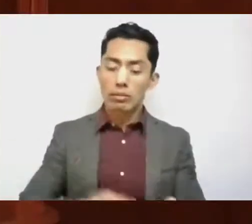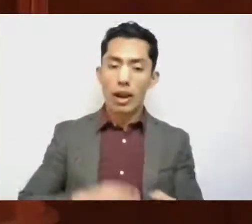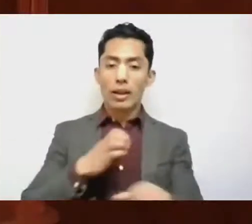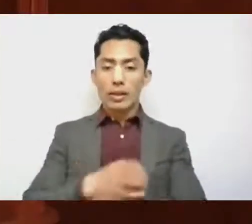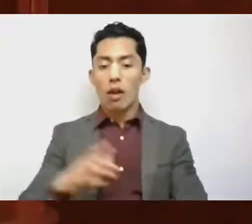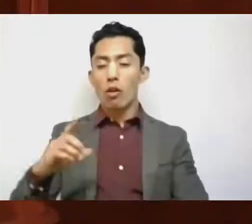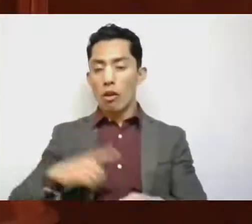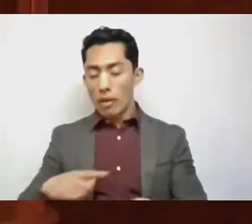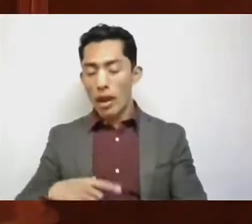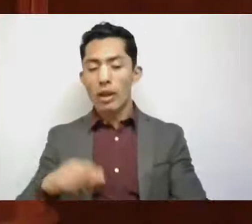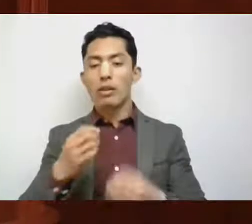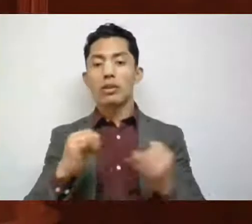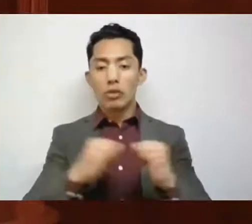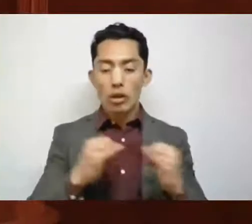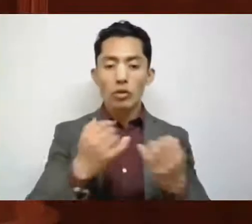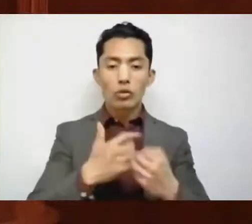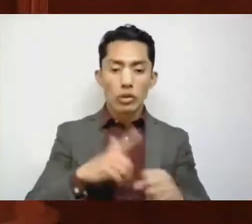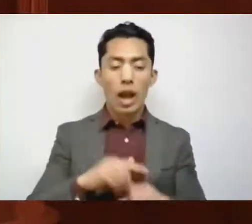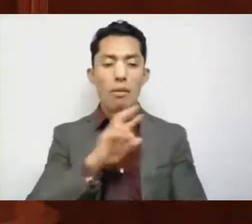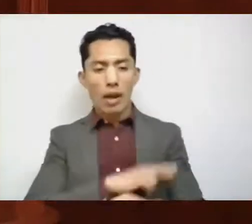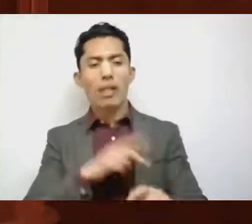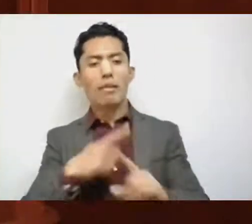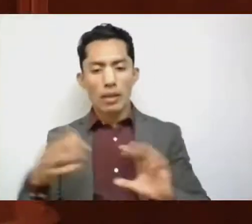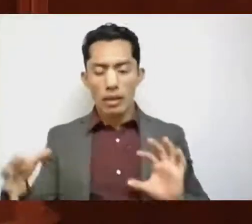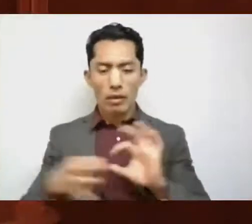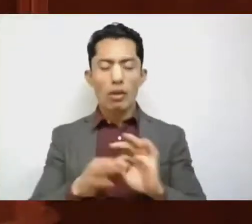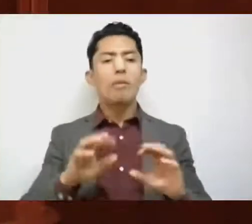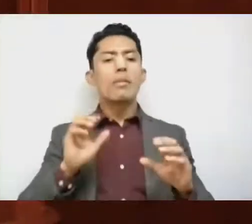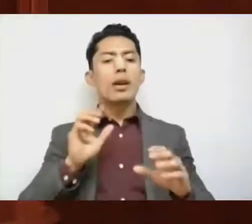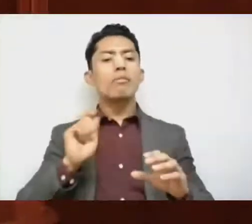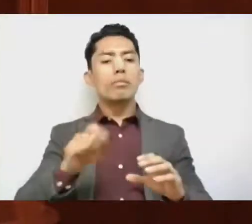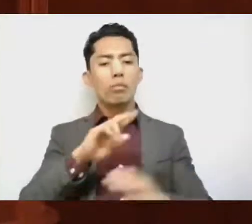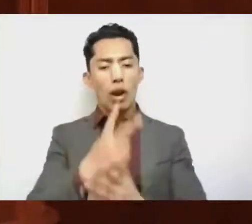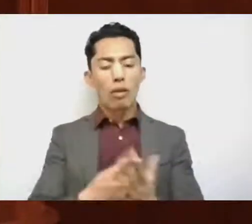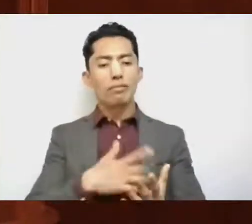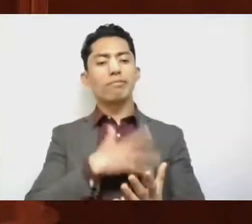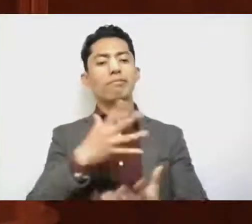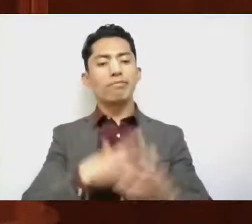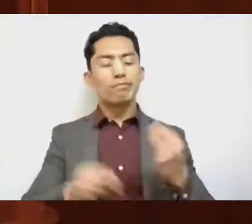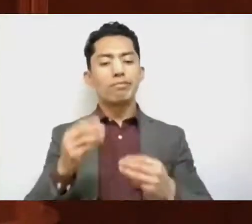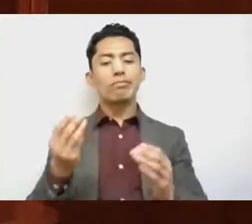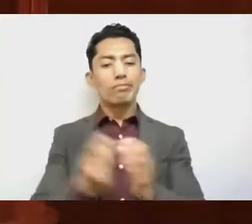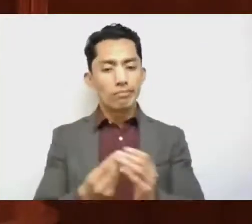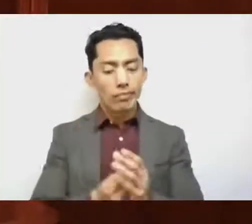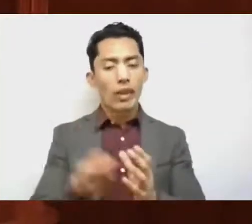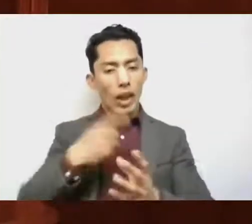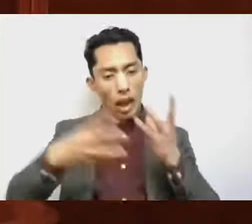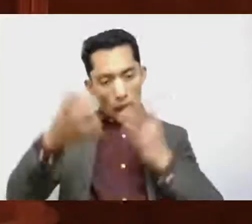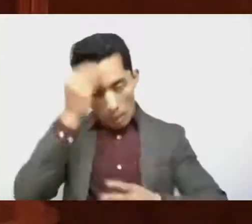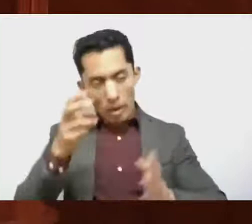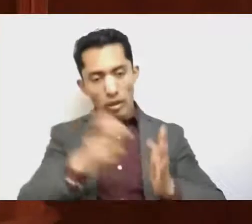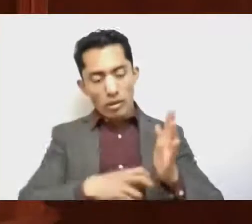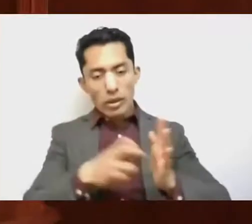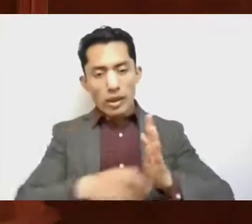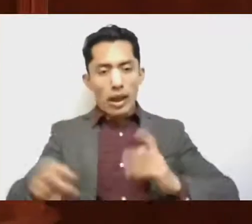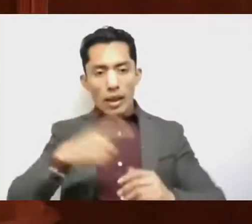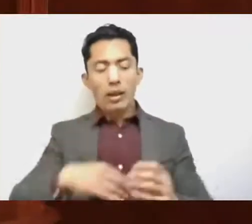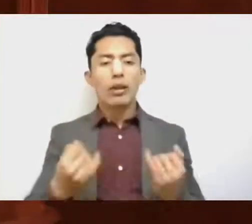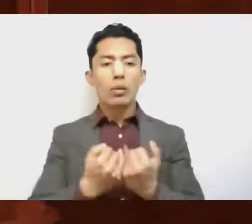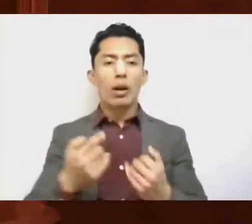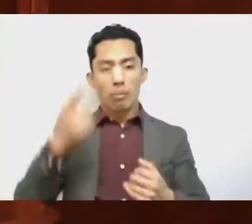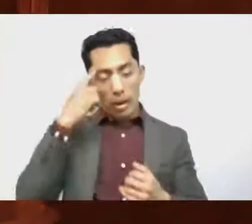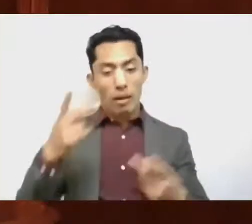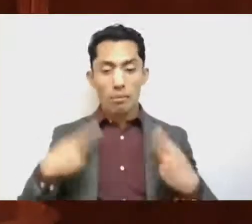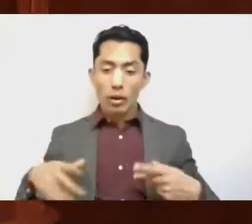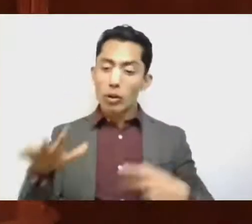públicas, sociales y privadas. Establecer programas de sensibilización, reeducación, construcción y capacitación dirigidos a la población